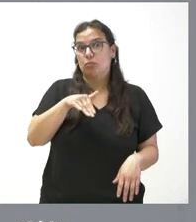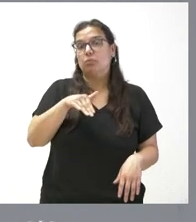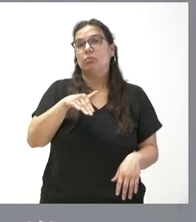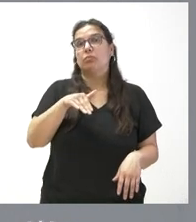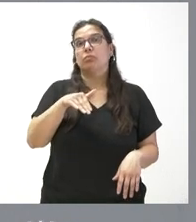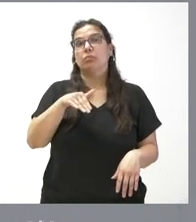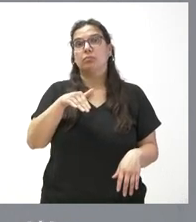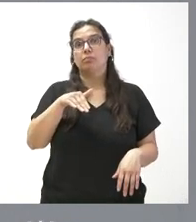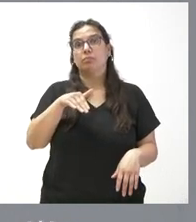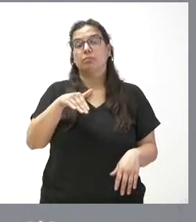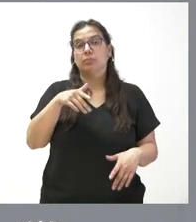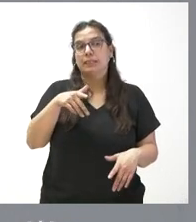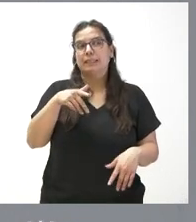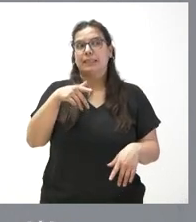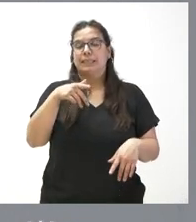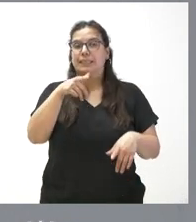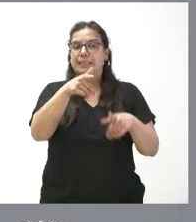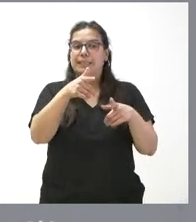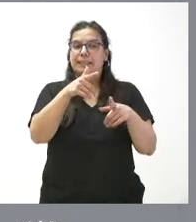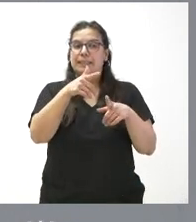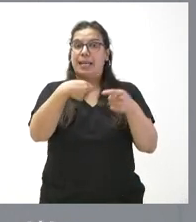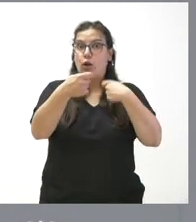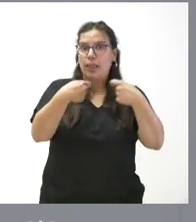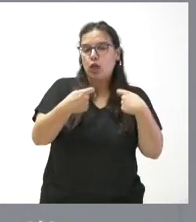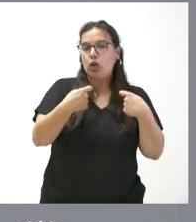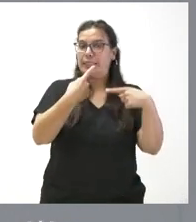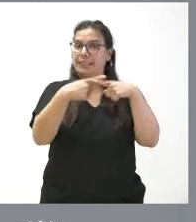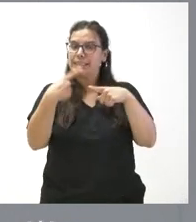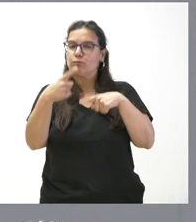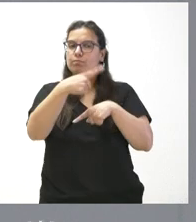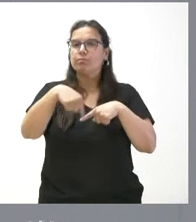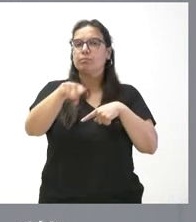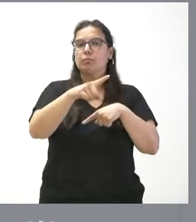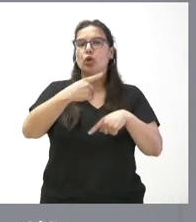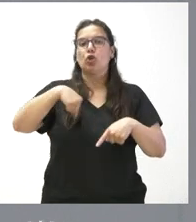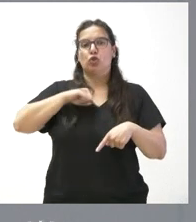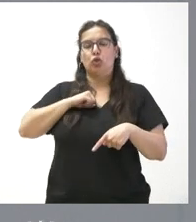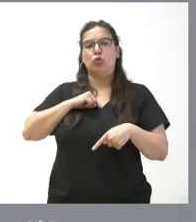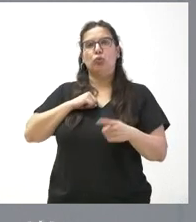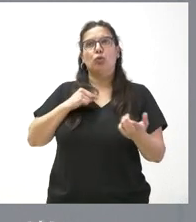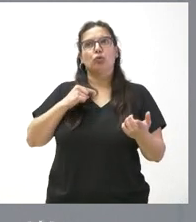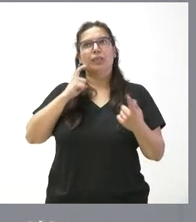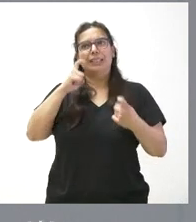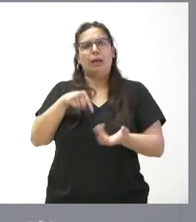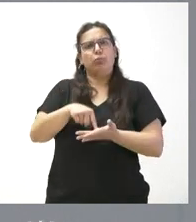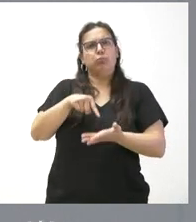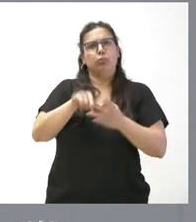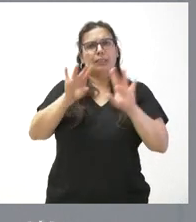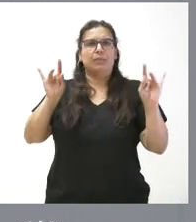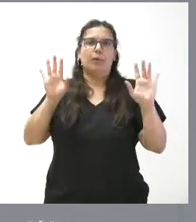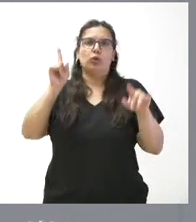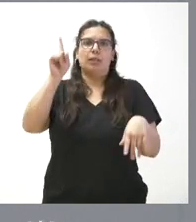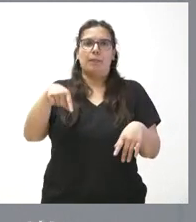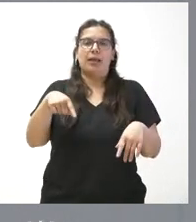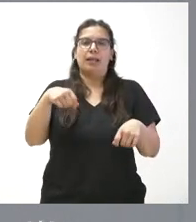actividades y estas negociaciones las llevemos desde la exigencia, pero también desde cierto